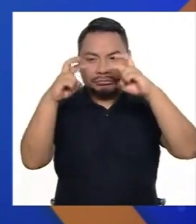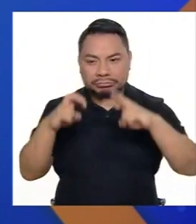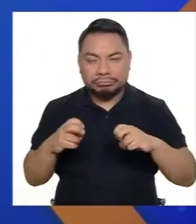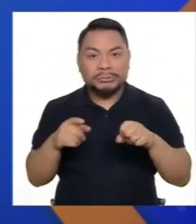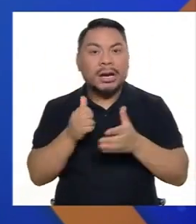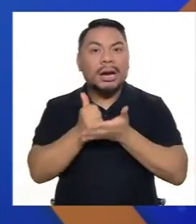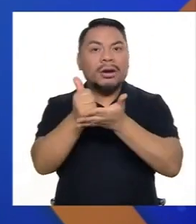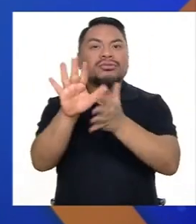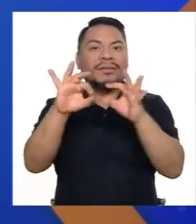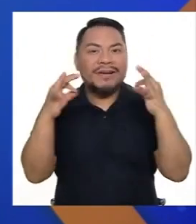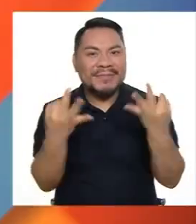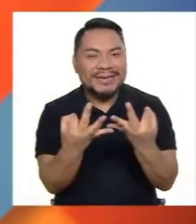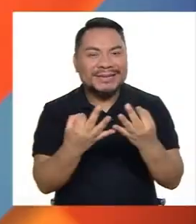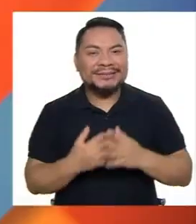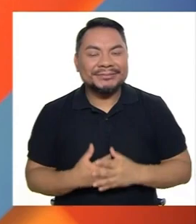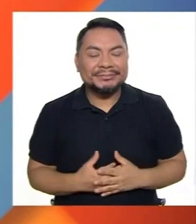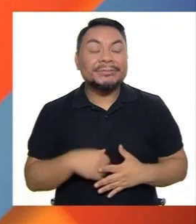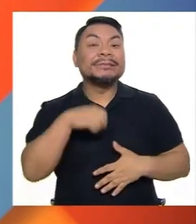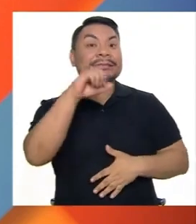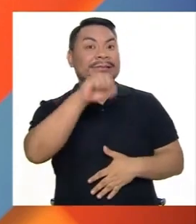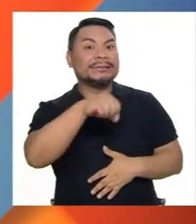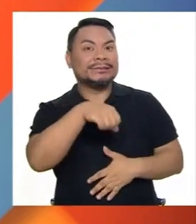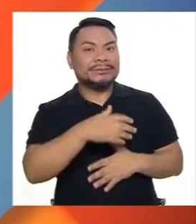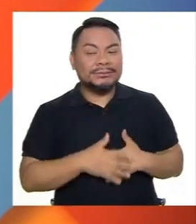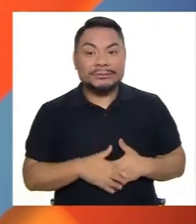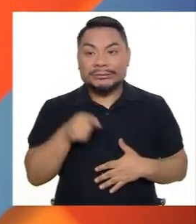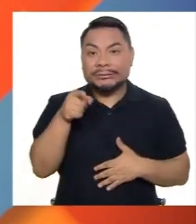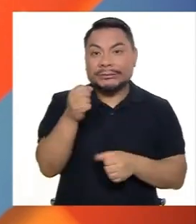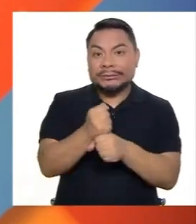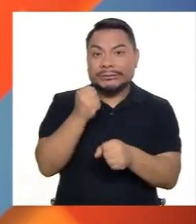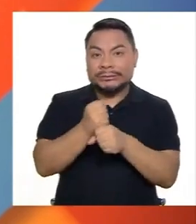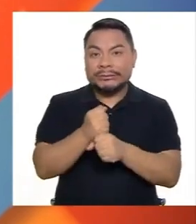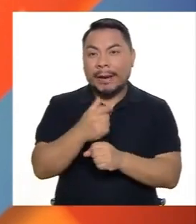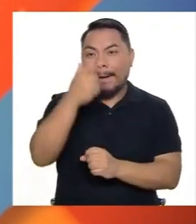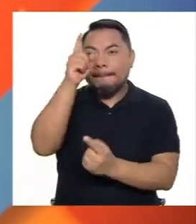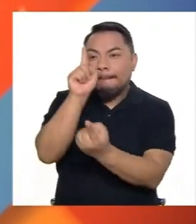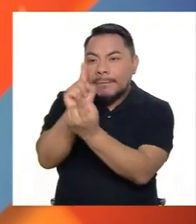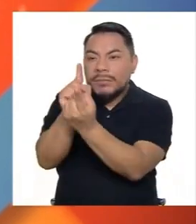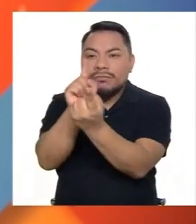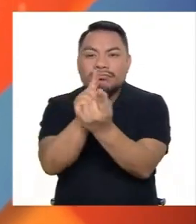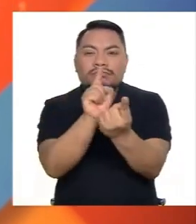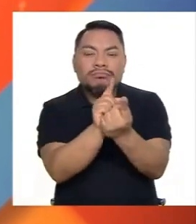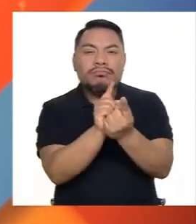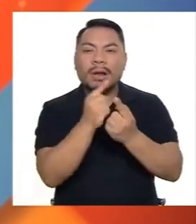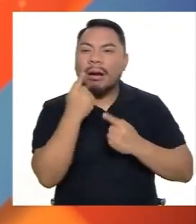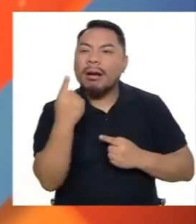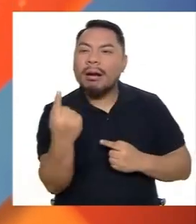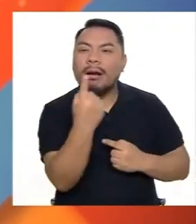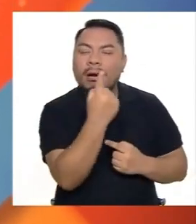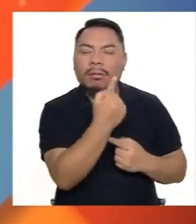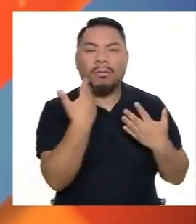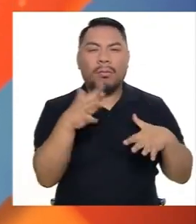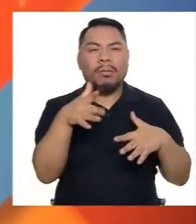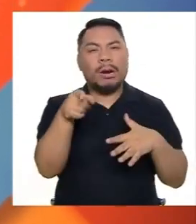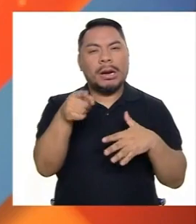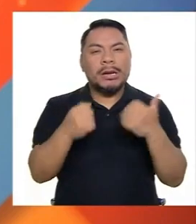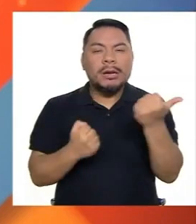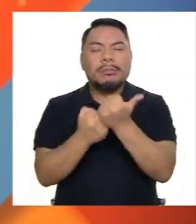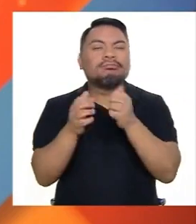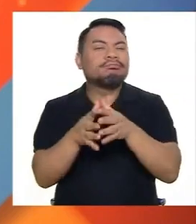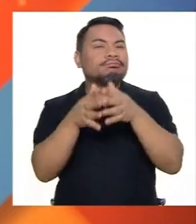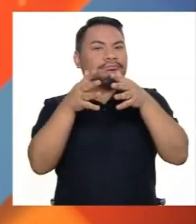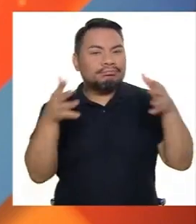también ayudar a su familia. Así es Gina, este trabajo personalizado de caso en caso es un apoyo increíble